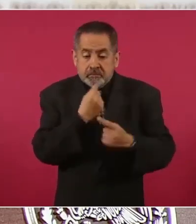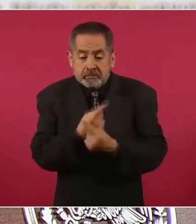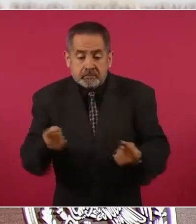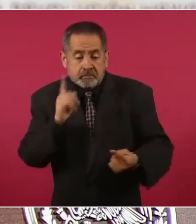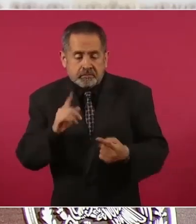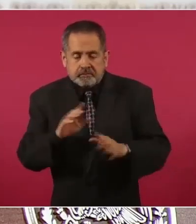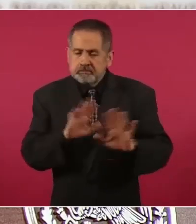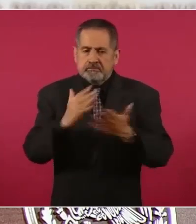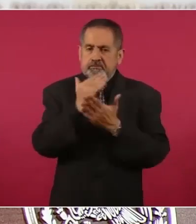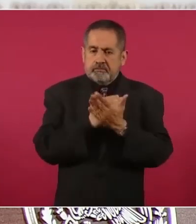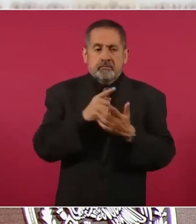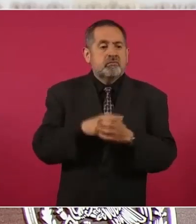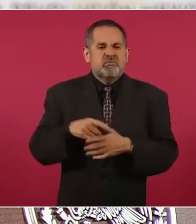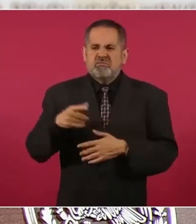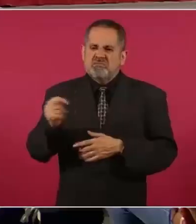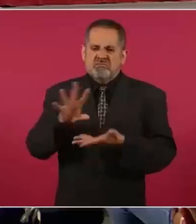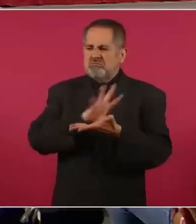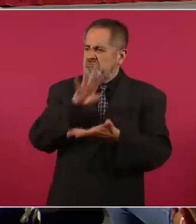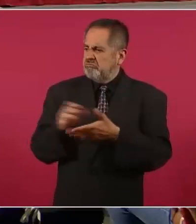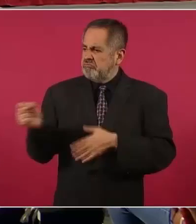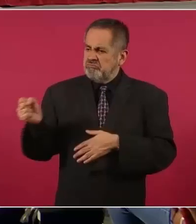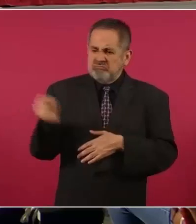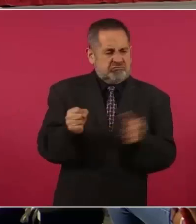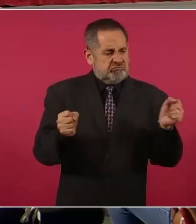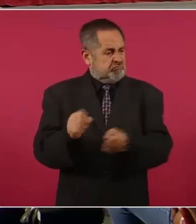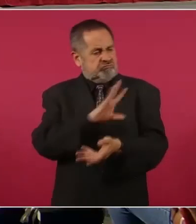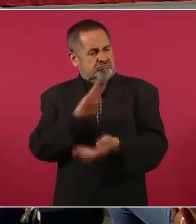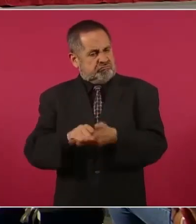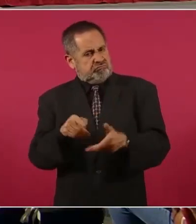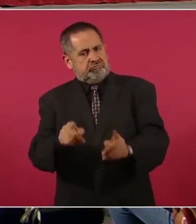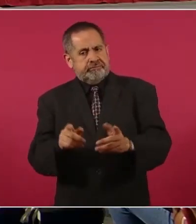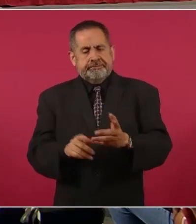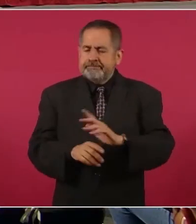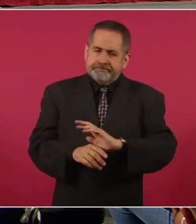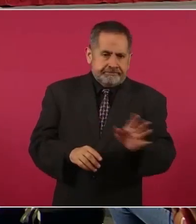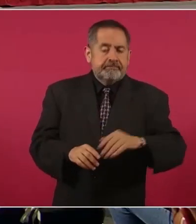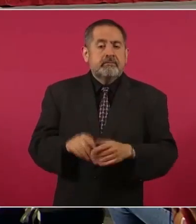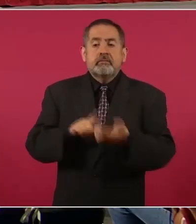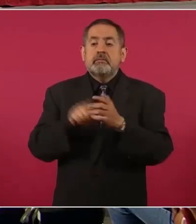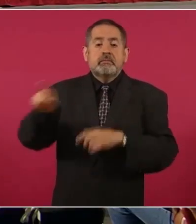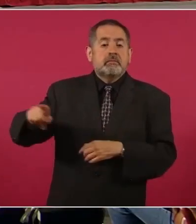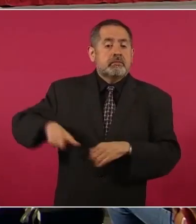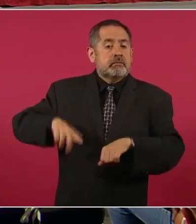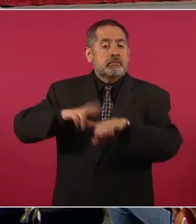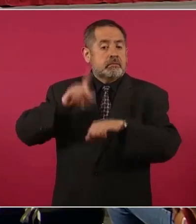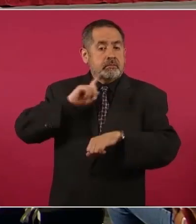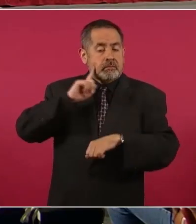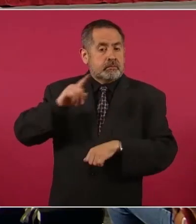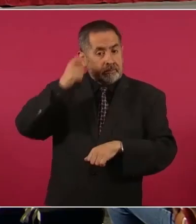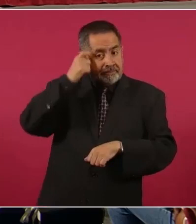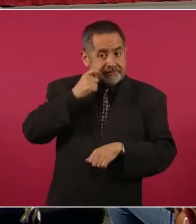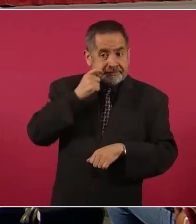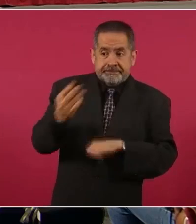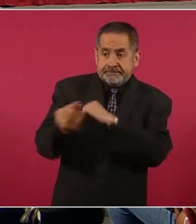particularmente el matrimonio forzado o ese instrumento que es iniciativa de la señora gobernadora de Guerrero con el que estamos acompañando